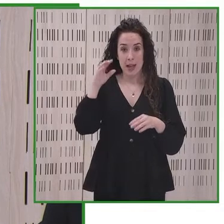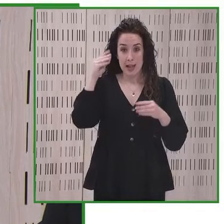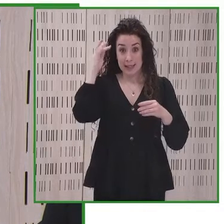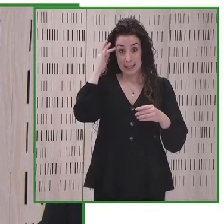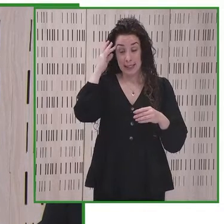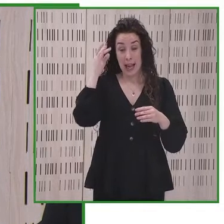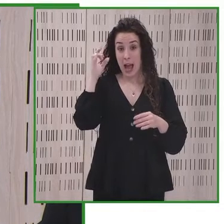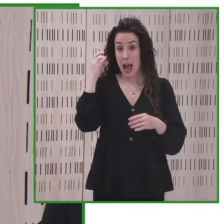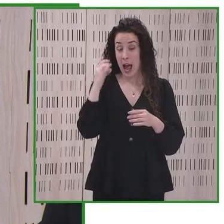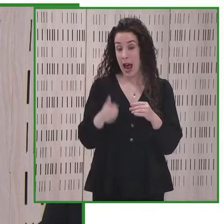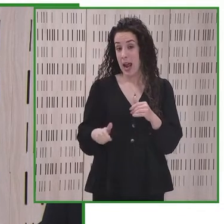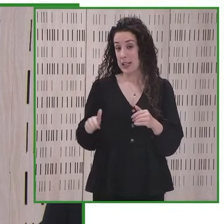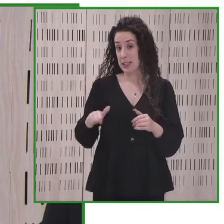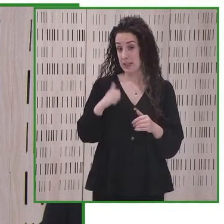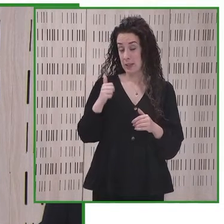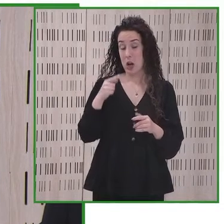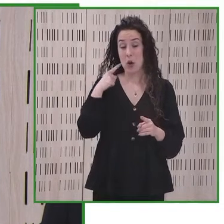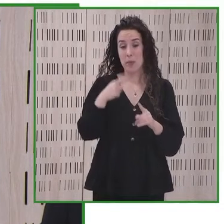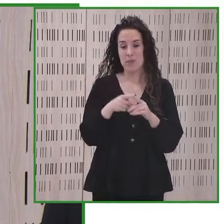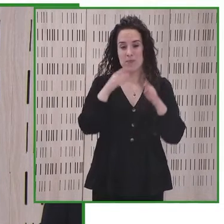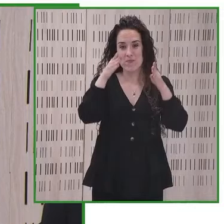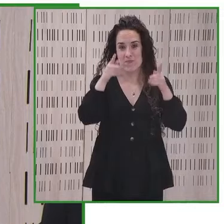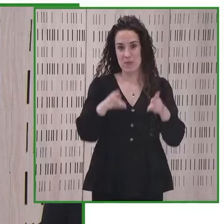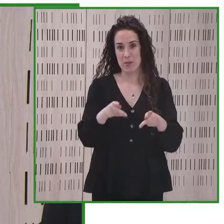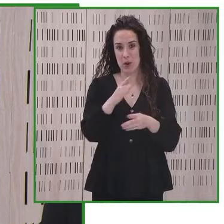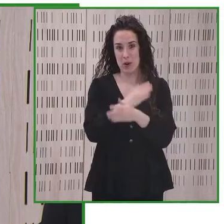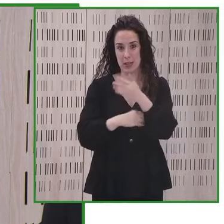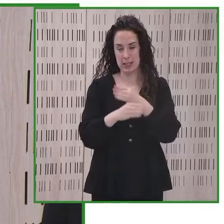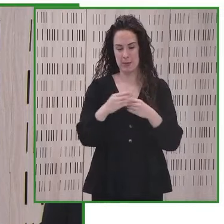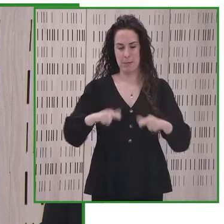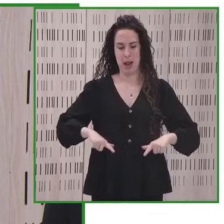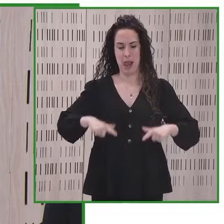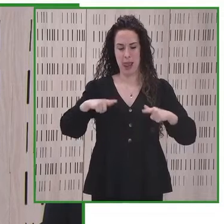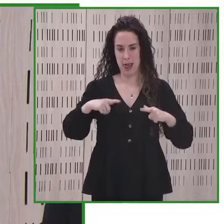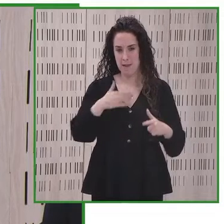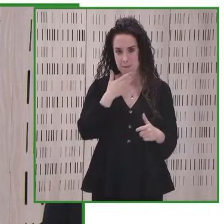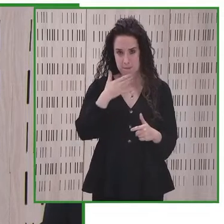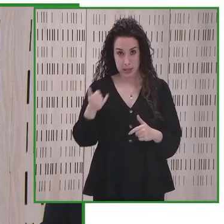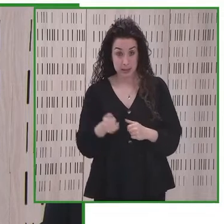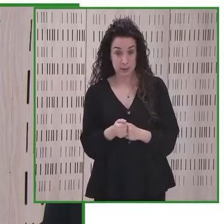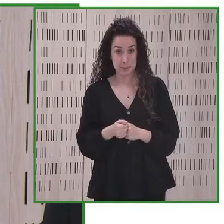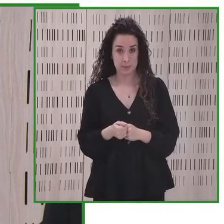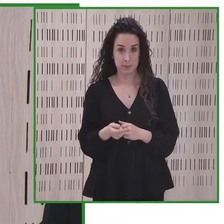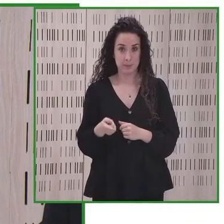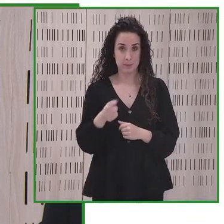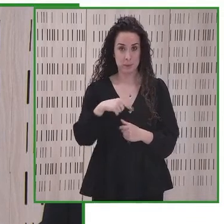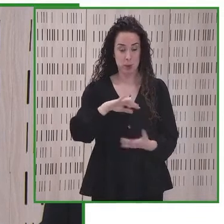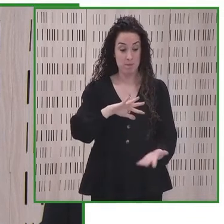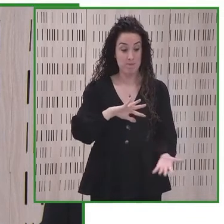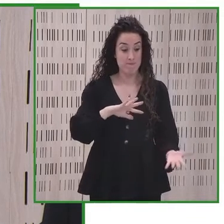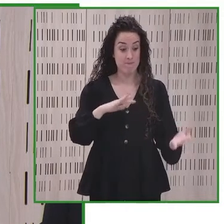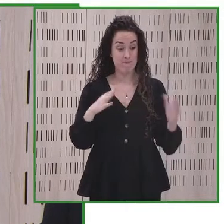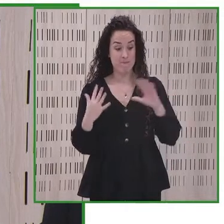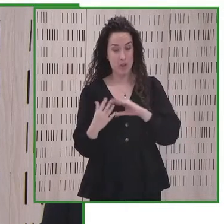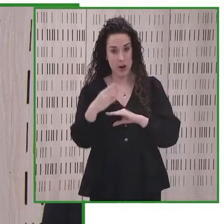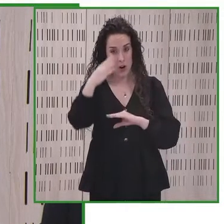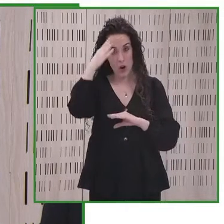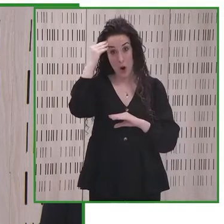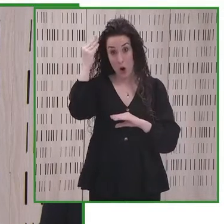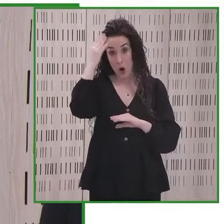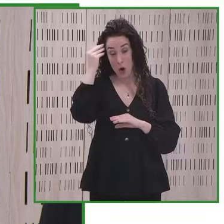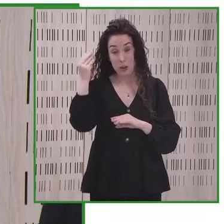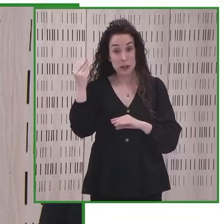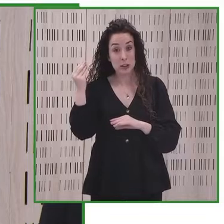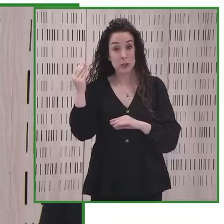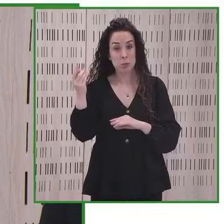mejore la vida de una persona con discapacidad. La transformación de todo este conocimiento que